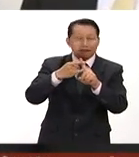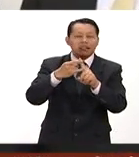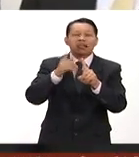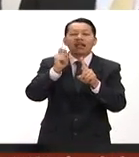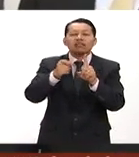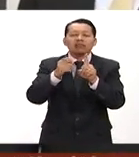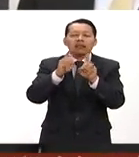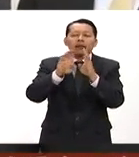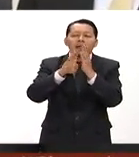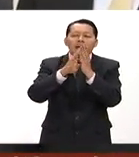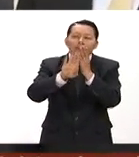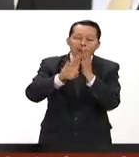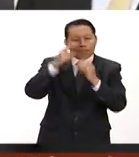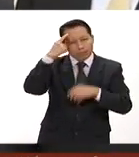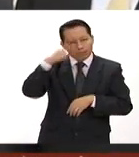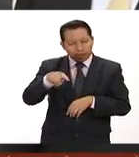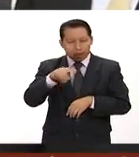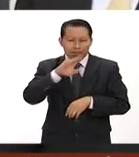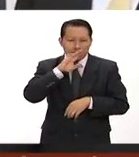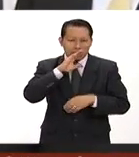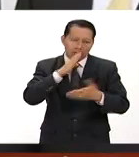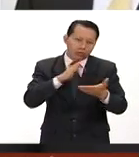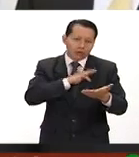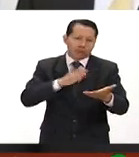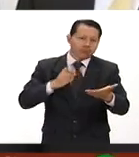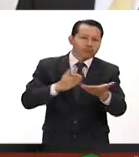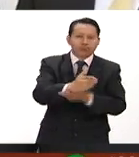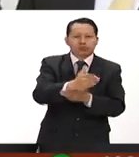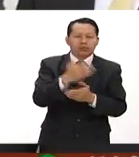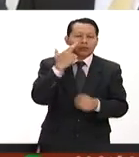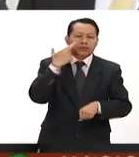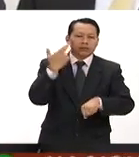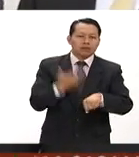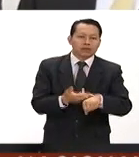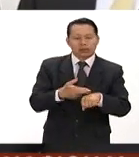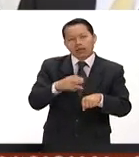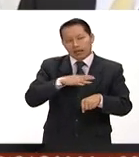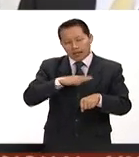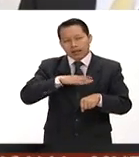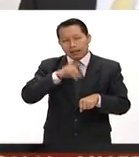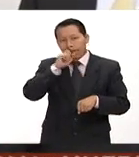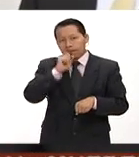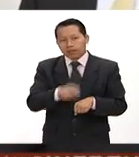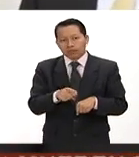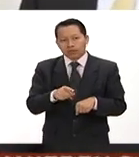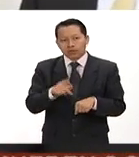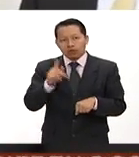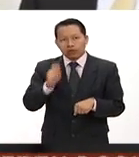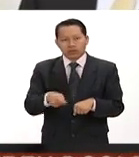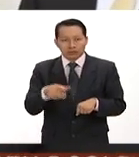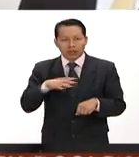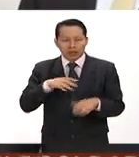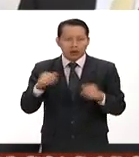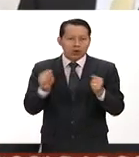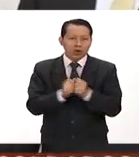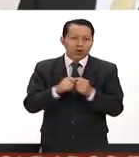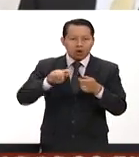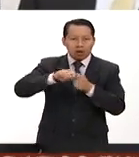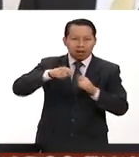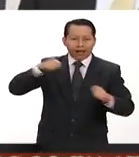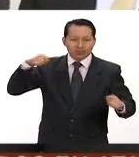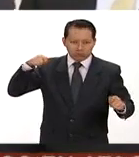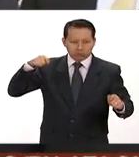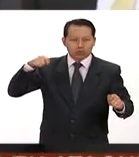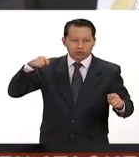casa de la mamá para ingresar y que el problema responsable el material compra el propio lazo hace el